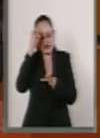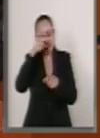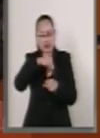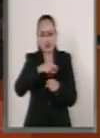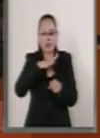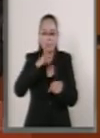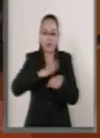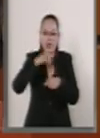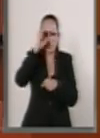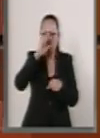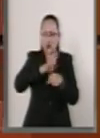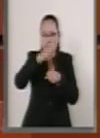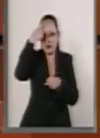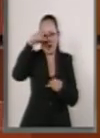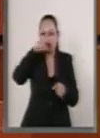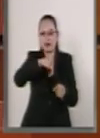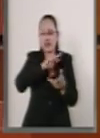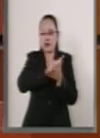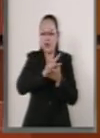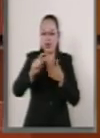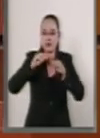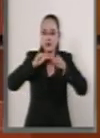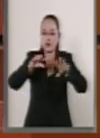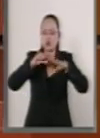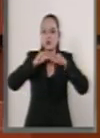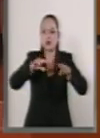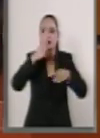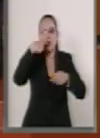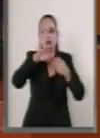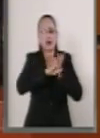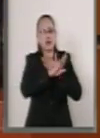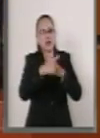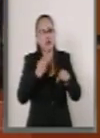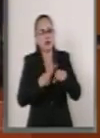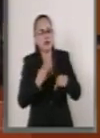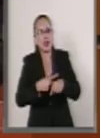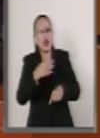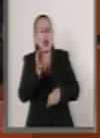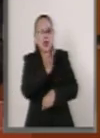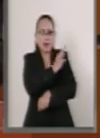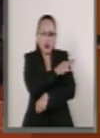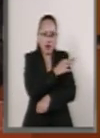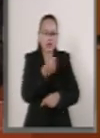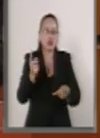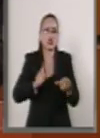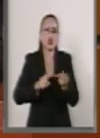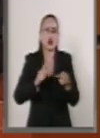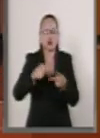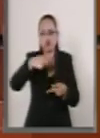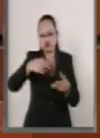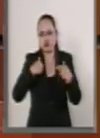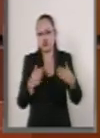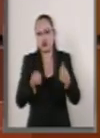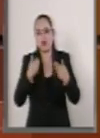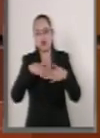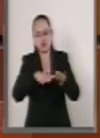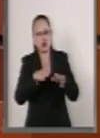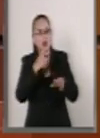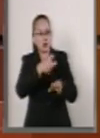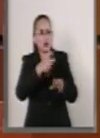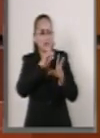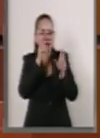cultura en la higiene, como la difusión en campañas de prevención, vacunación y concientización entre la población,